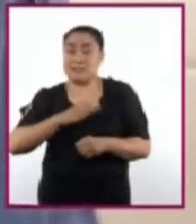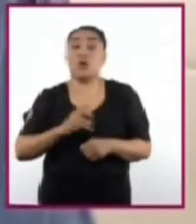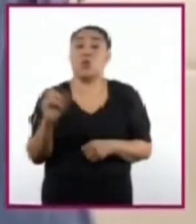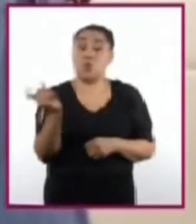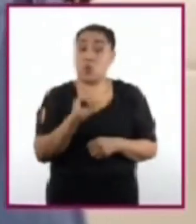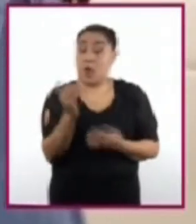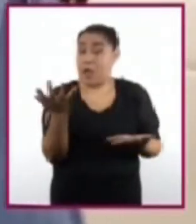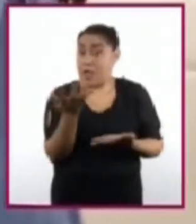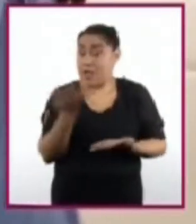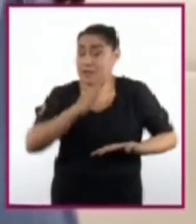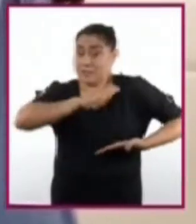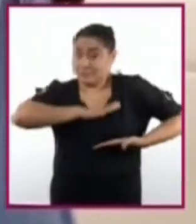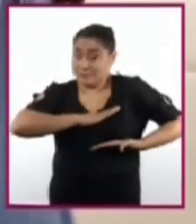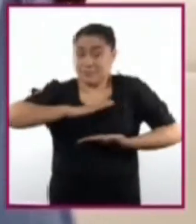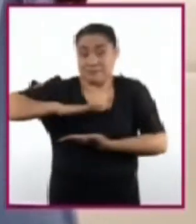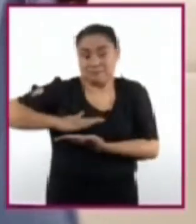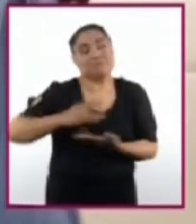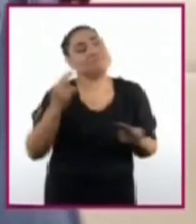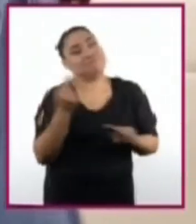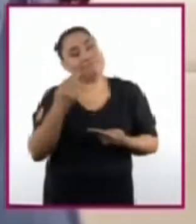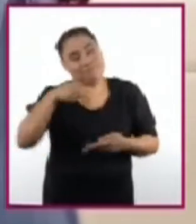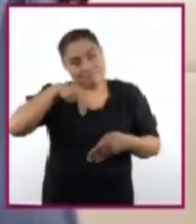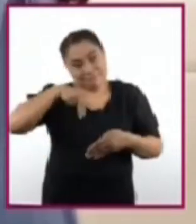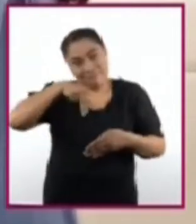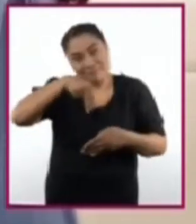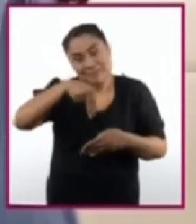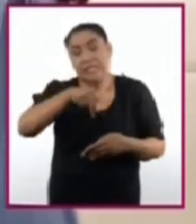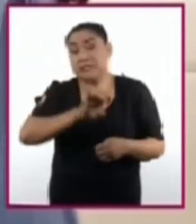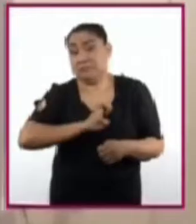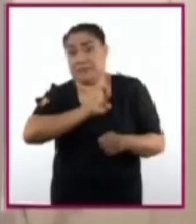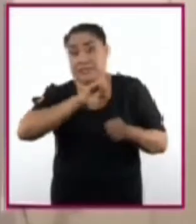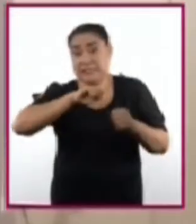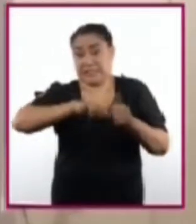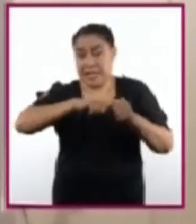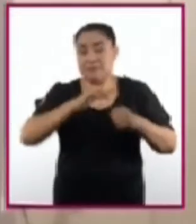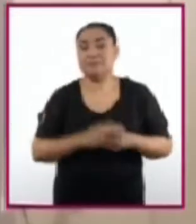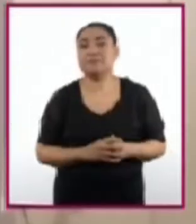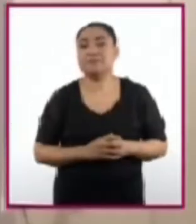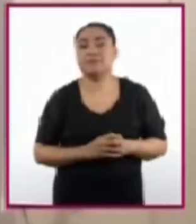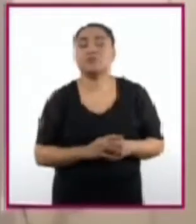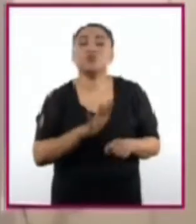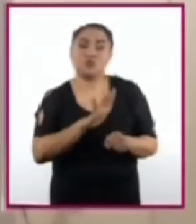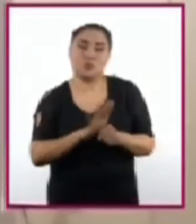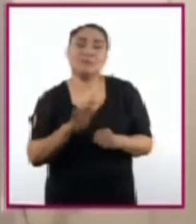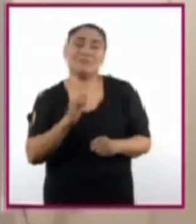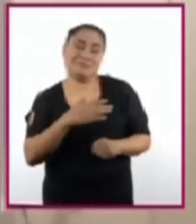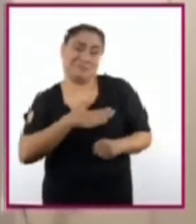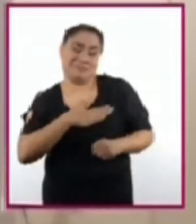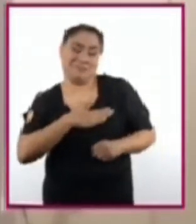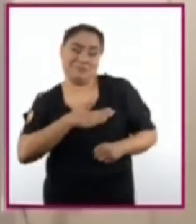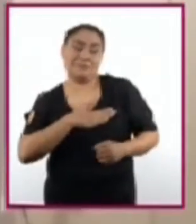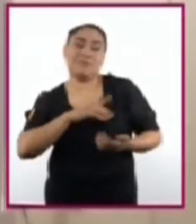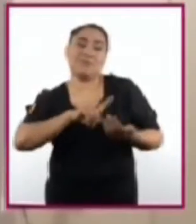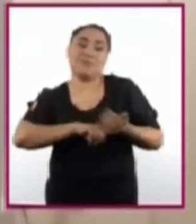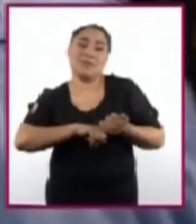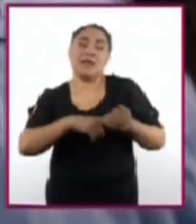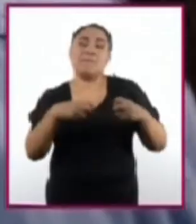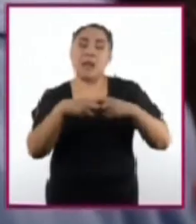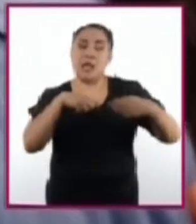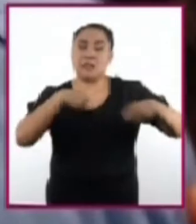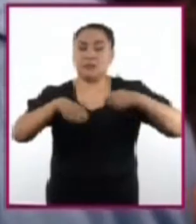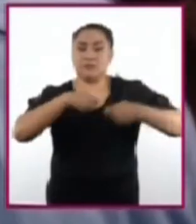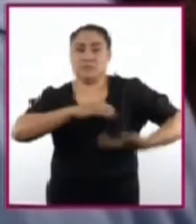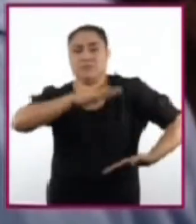requiere colocar al paciente frente a una máquina especial de rayos X, colocar una de sus mamas sobre una placa de plástico